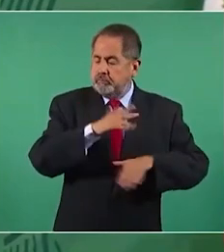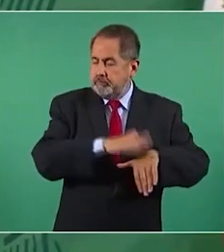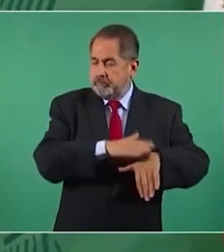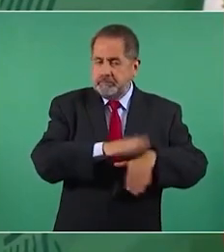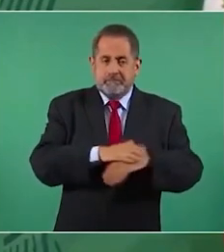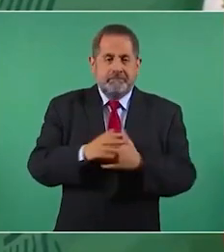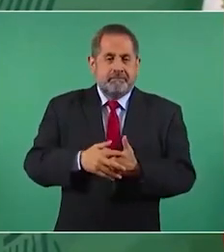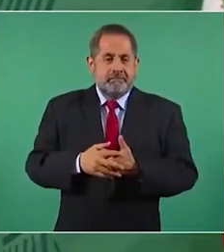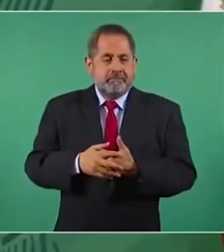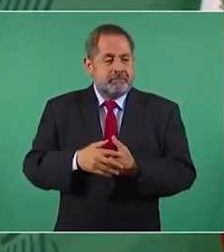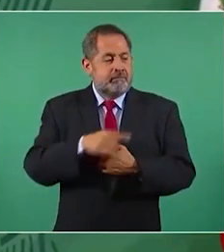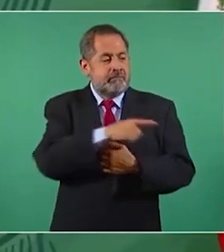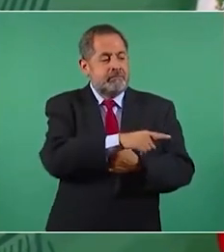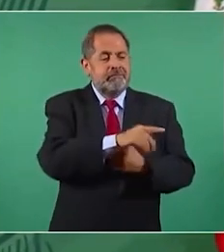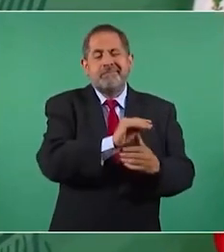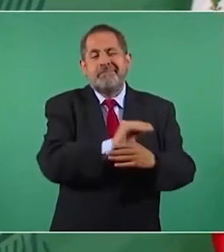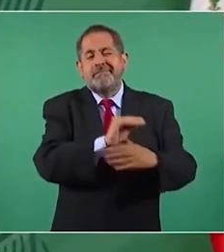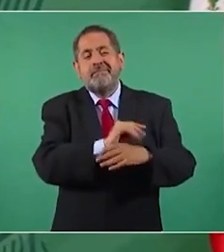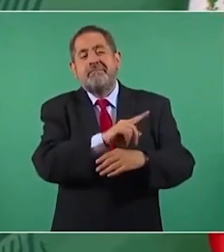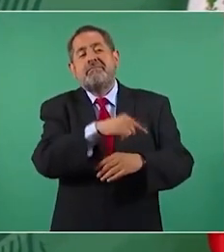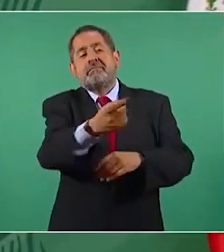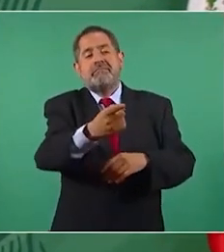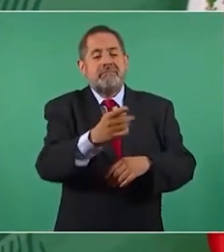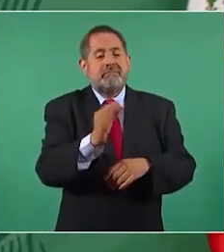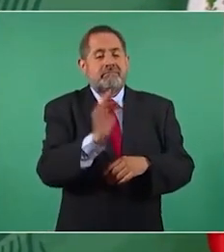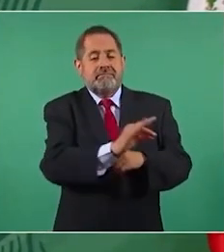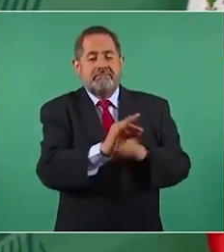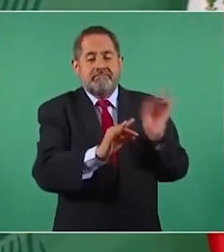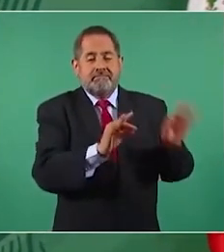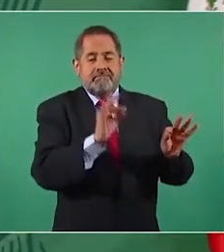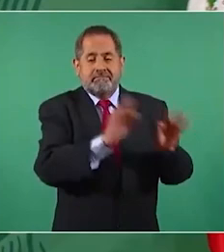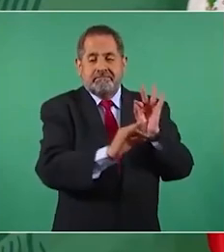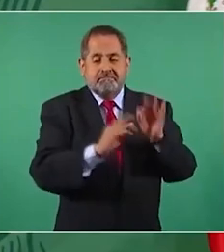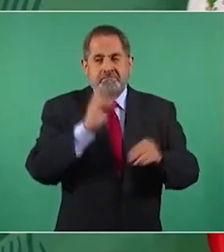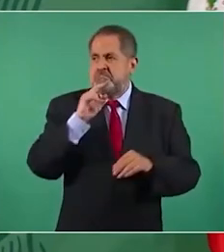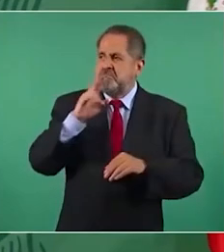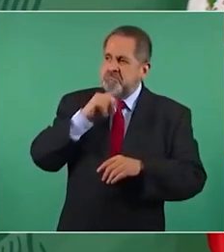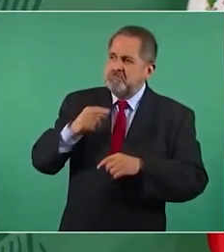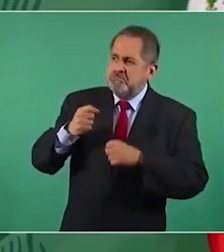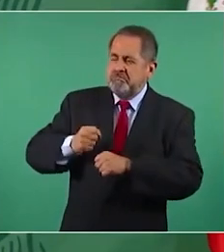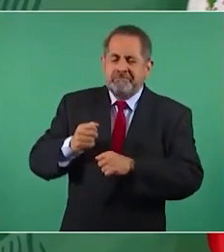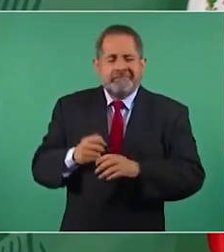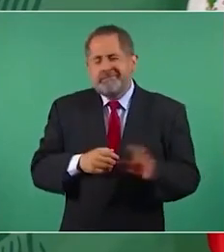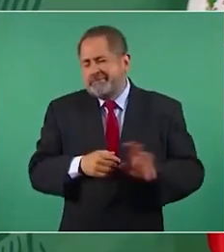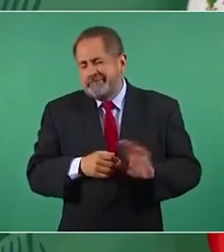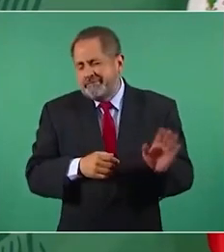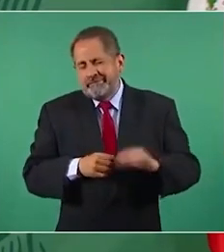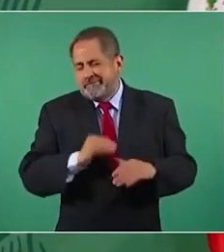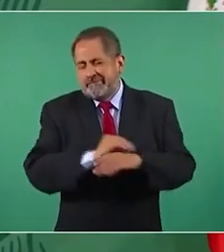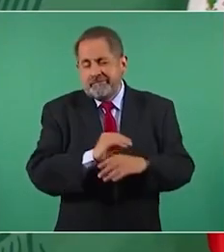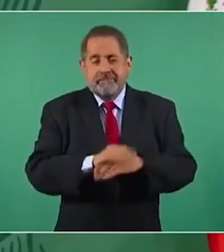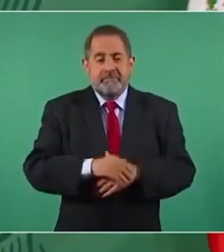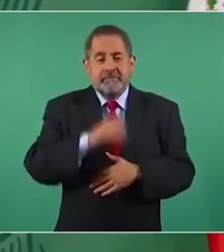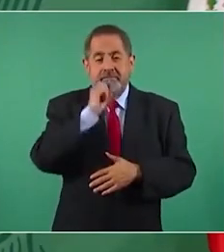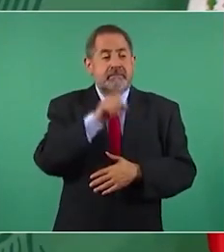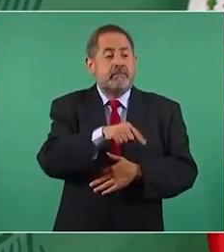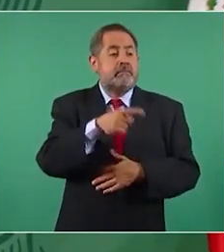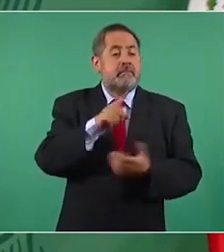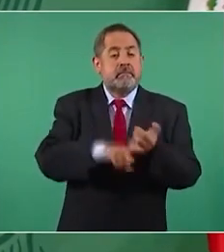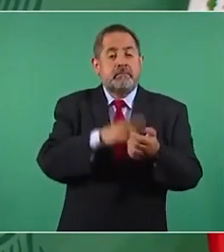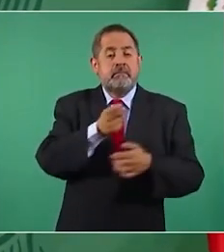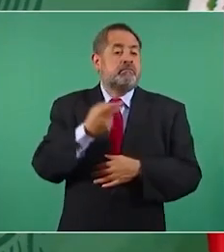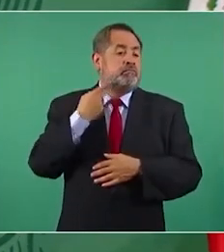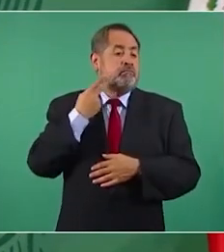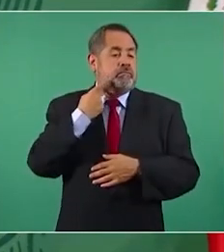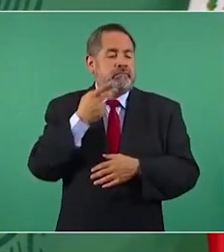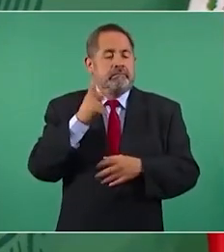no que no le haga caso a quienes le están recomendando y también que no le haga caso a los políticos a sus